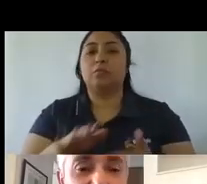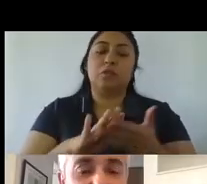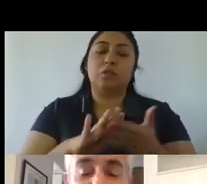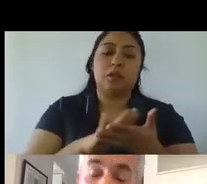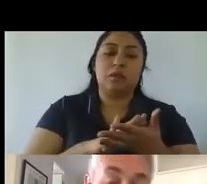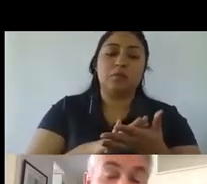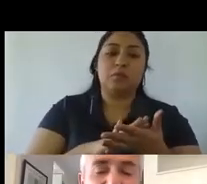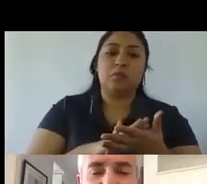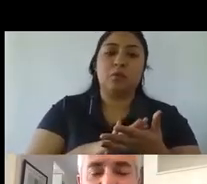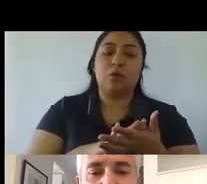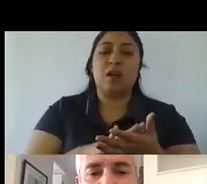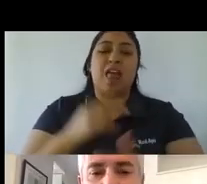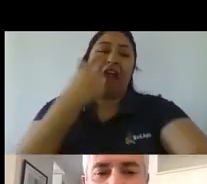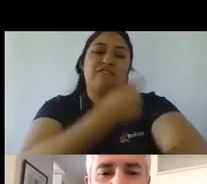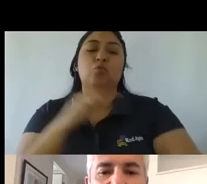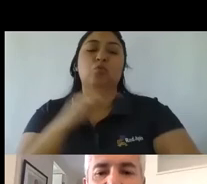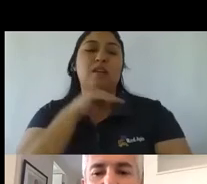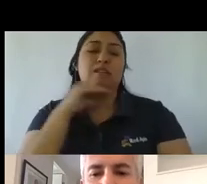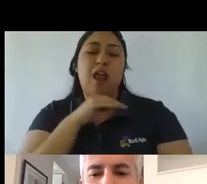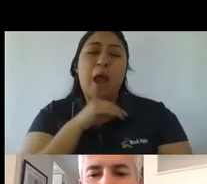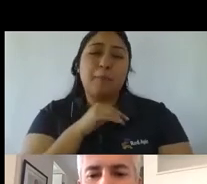rápida como aparentemente se ve en la prensa.